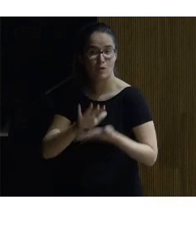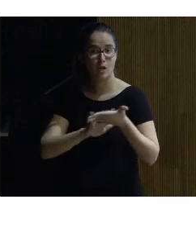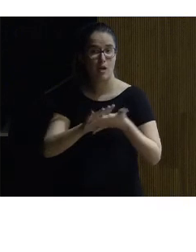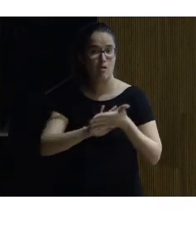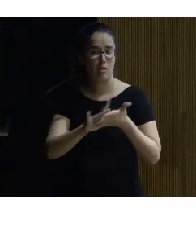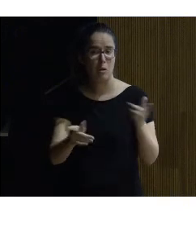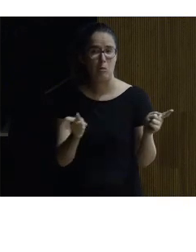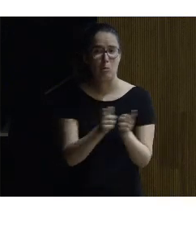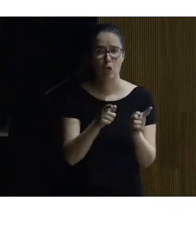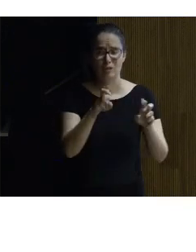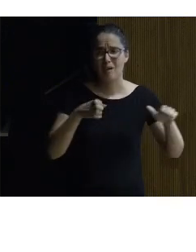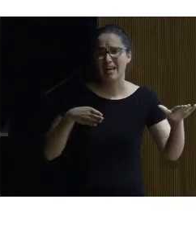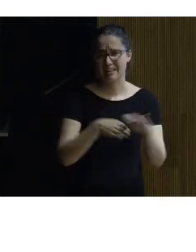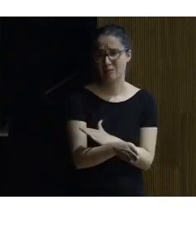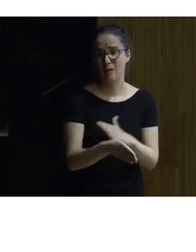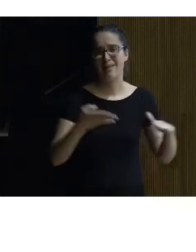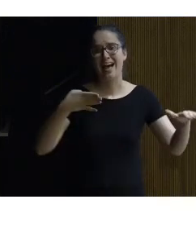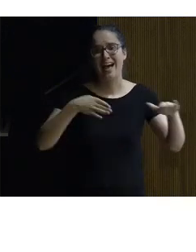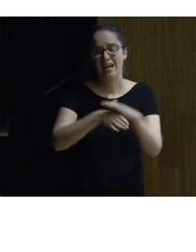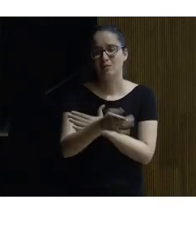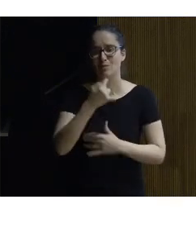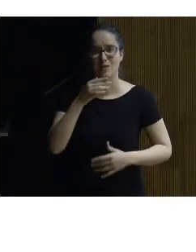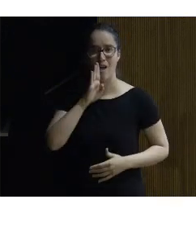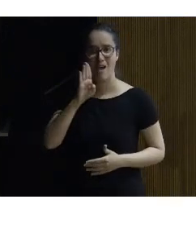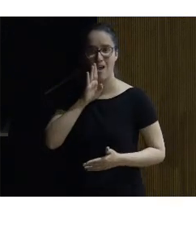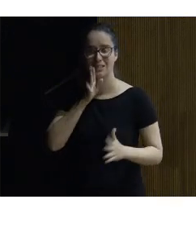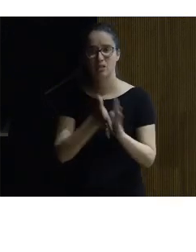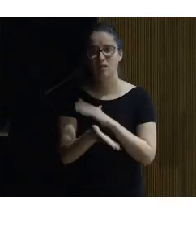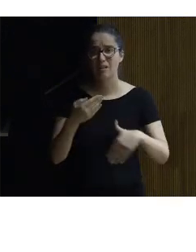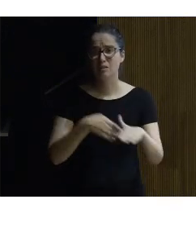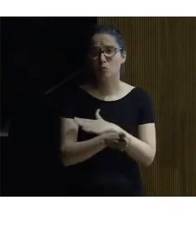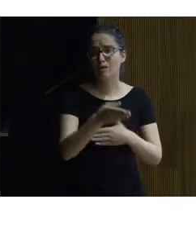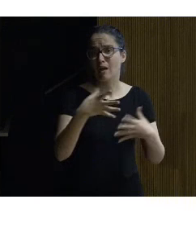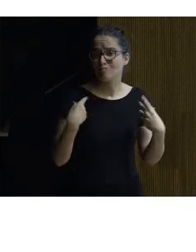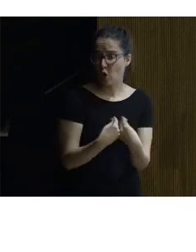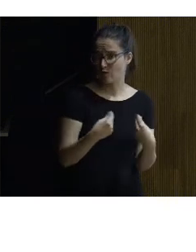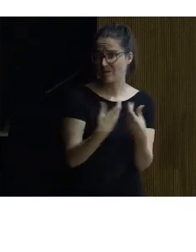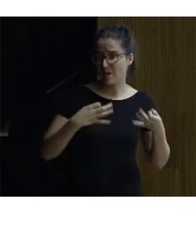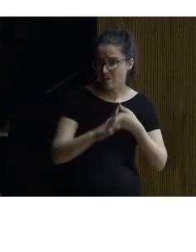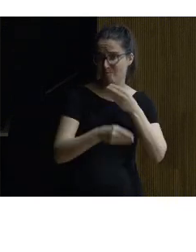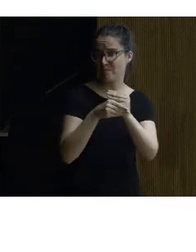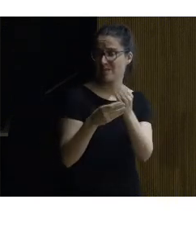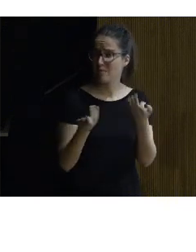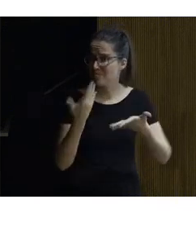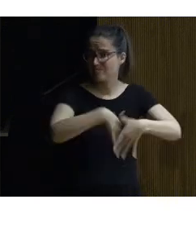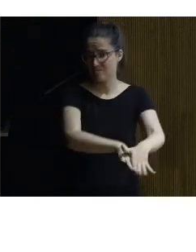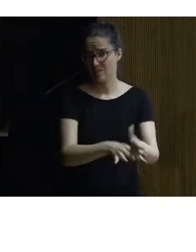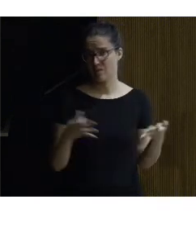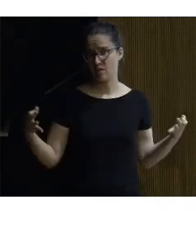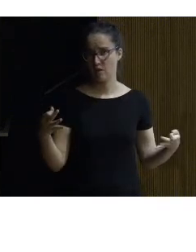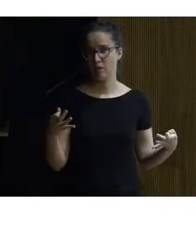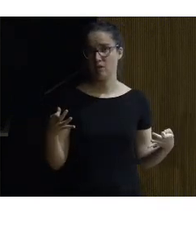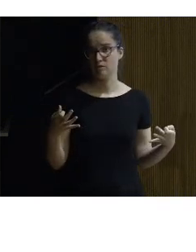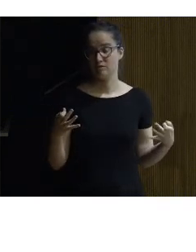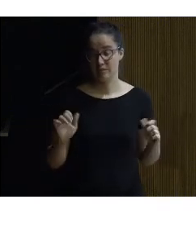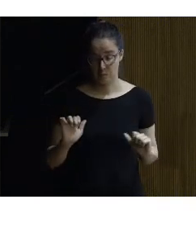relativamente poco de accesibilidad la accesibilidad como bien se ha dicho aquí es un elemento consustancial que se tiene que incorporar que no siempre